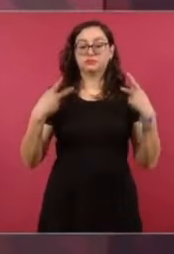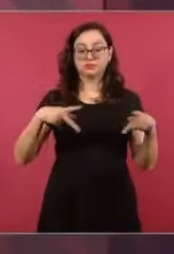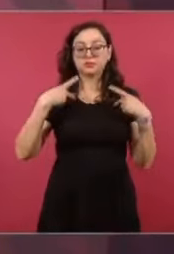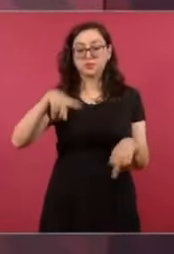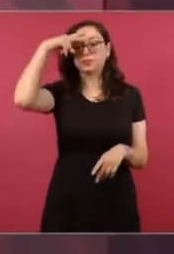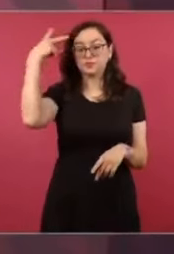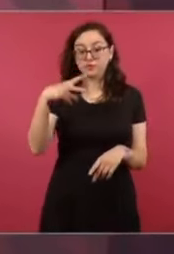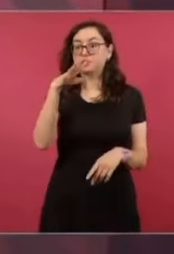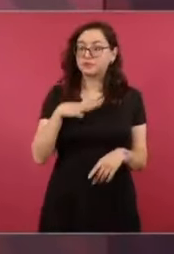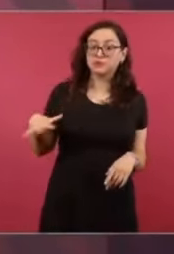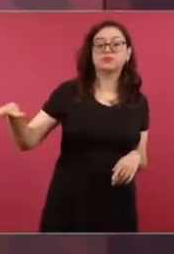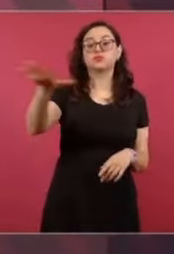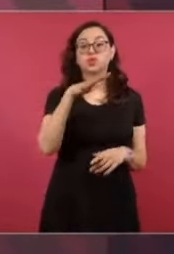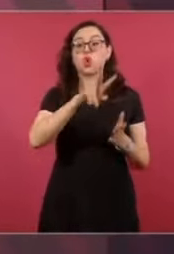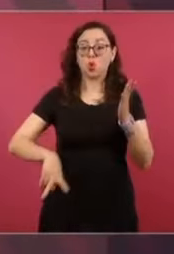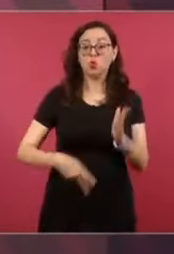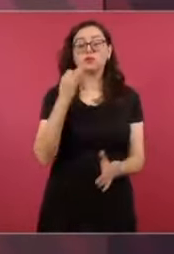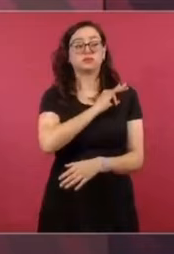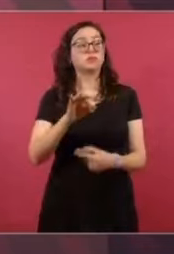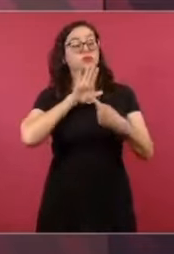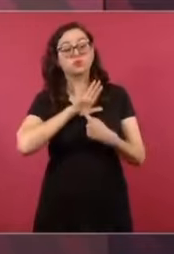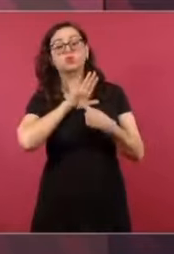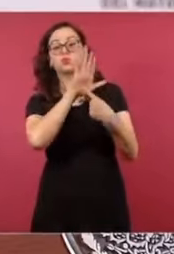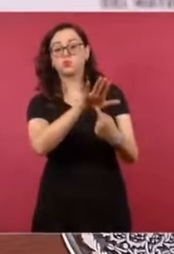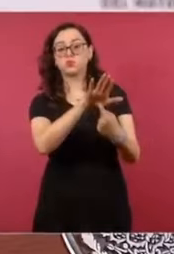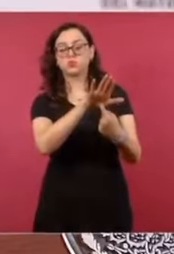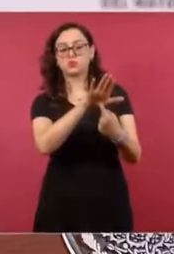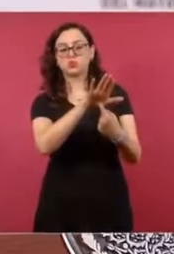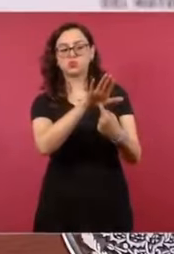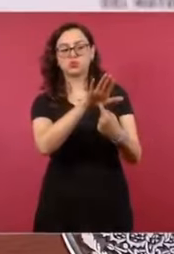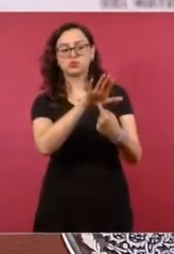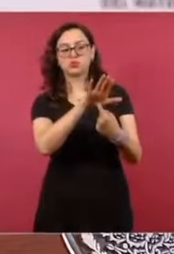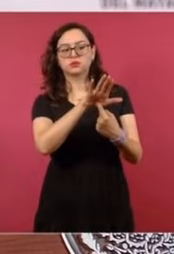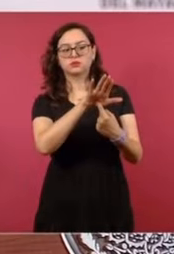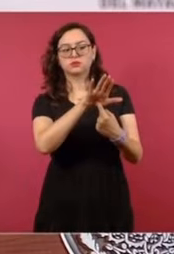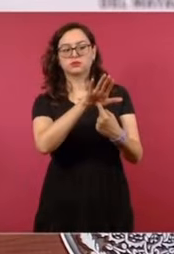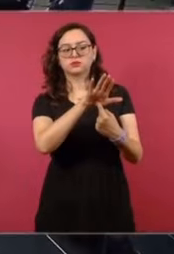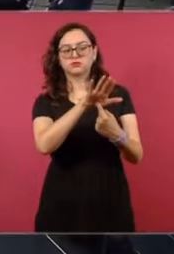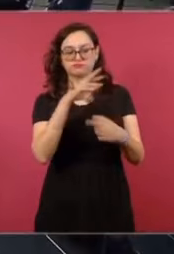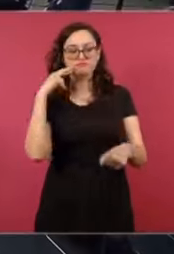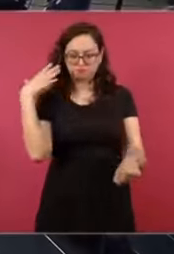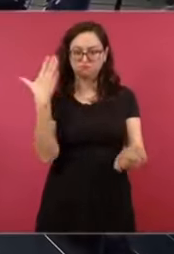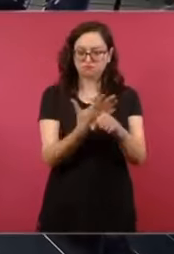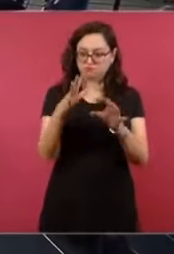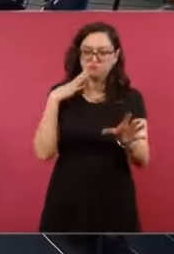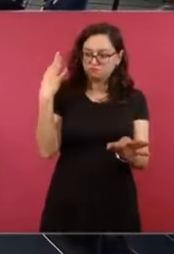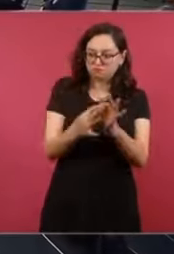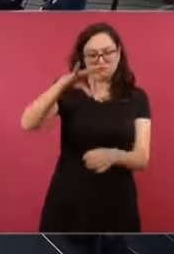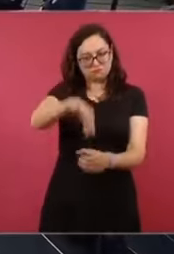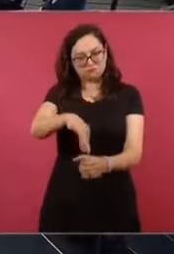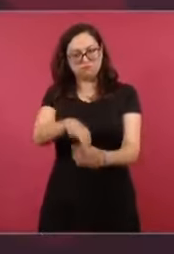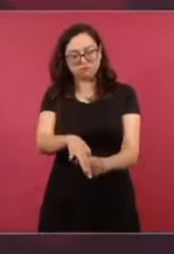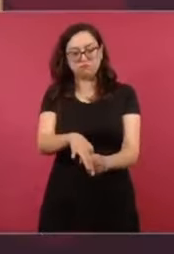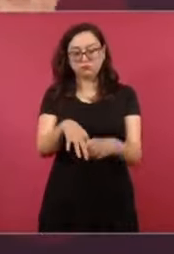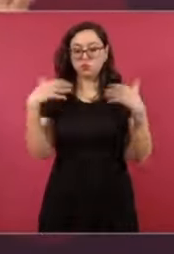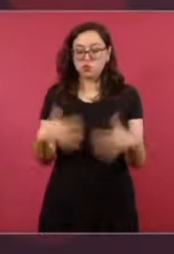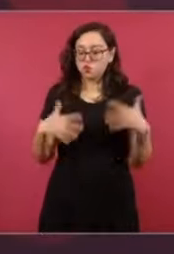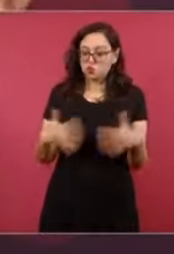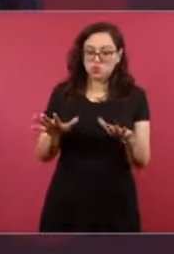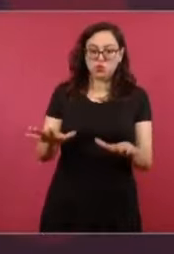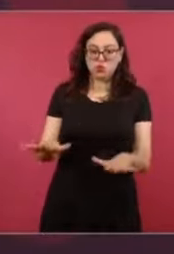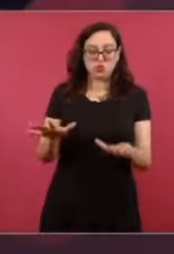una muestra de mucha responsabilidad Va a ser ejemplo,